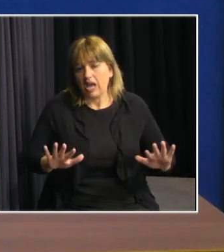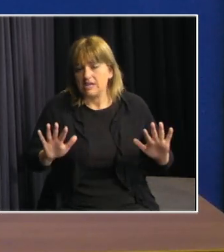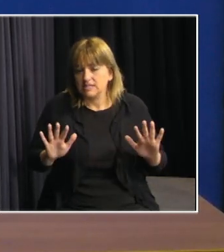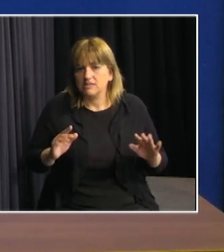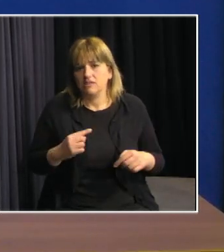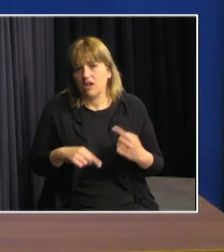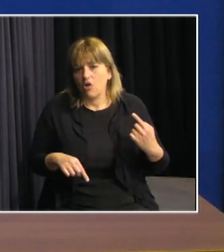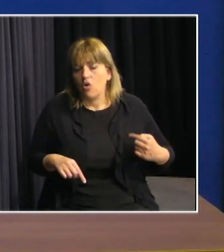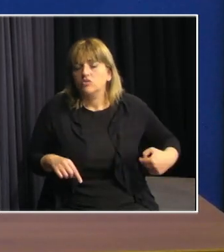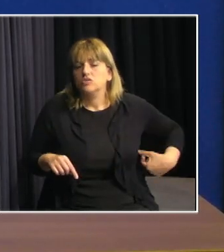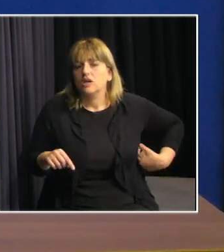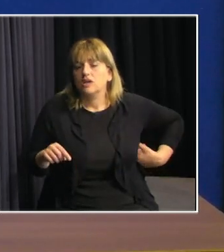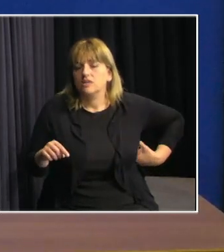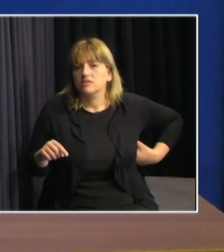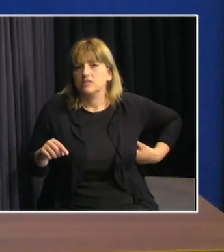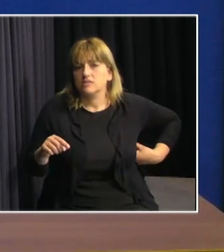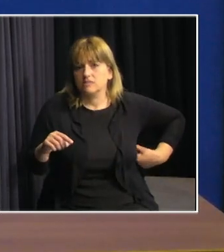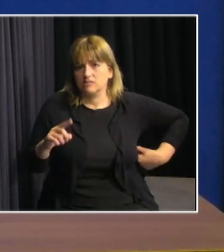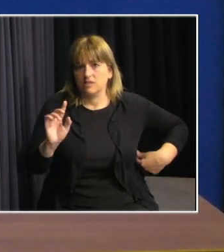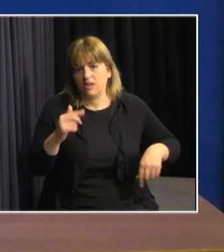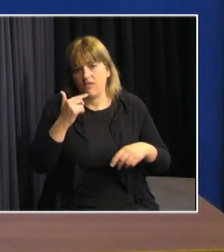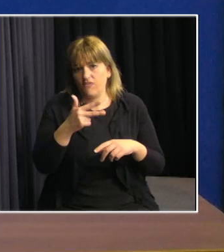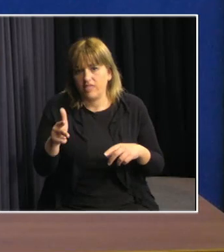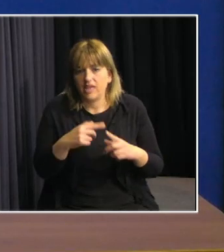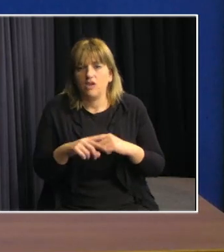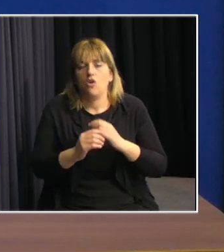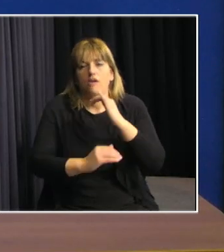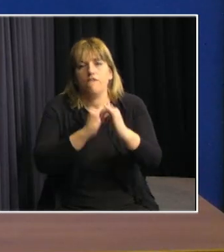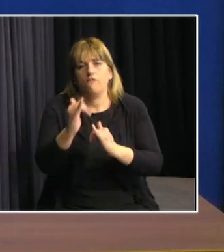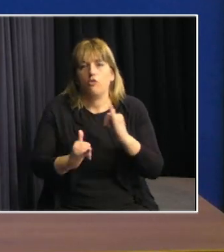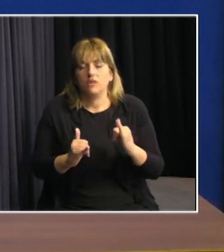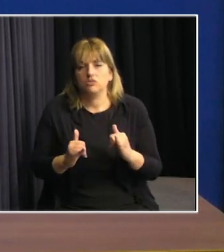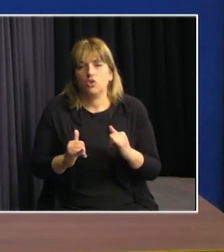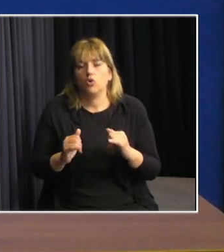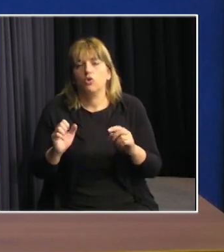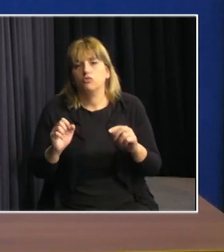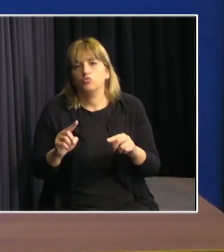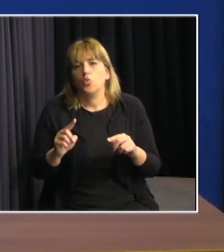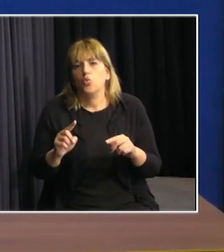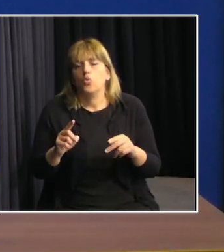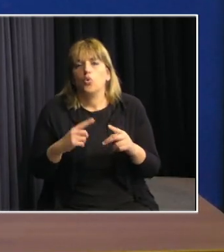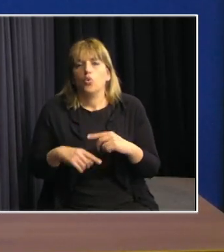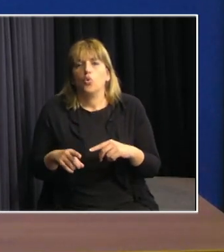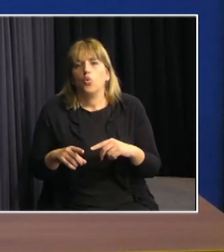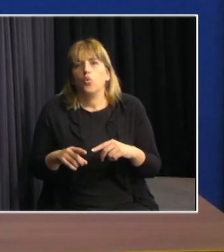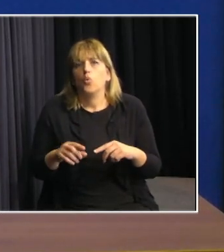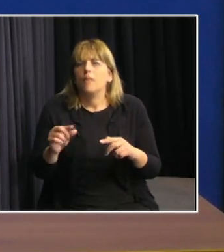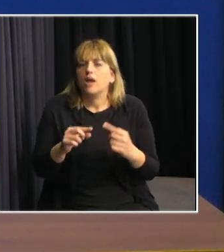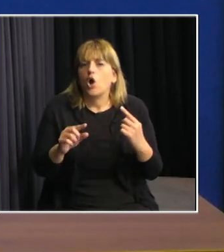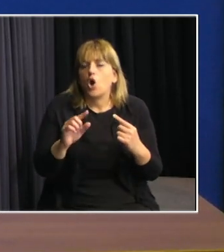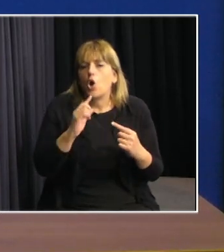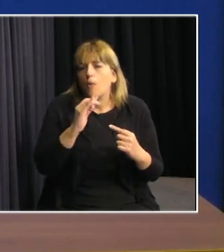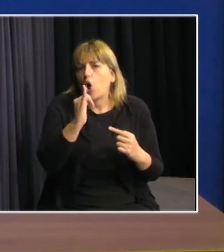videos o de información o esos pequeños o no tan pequeños